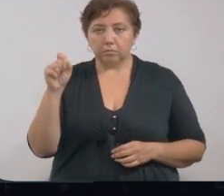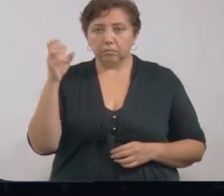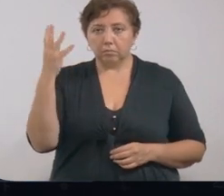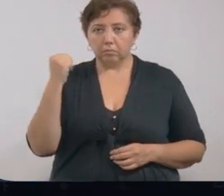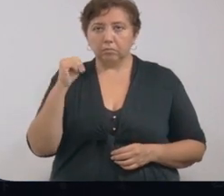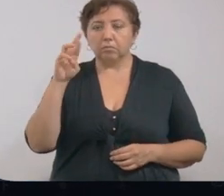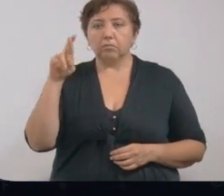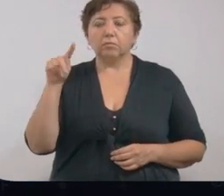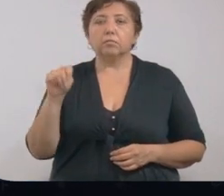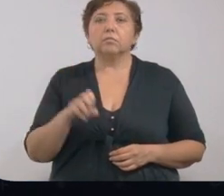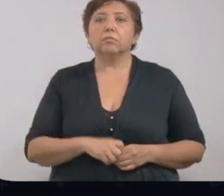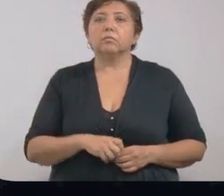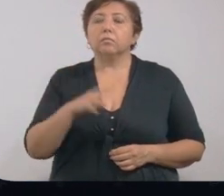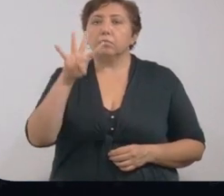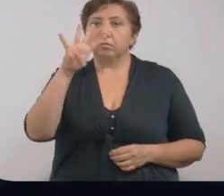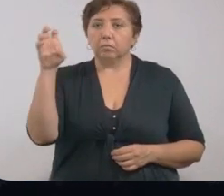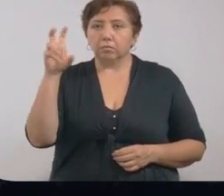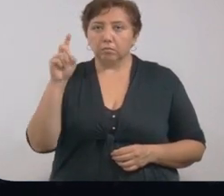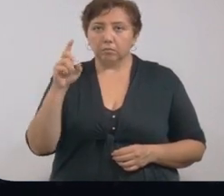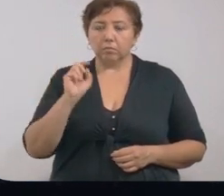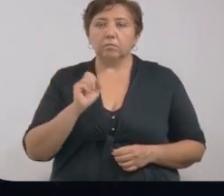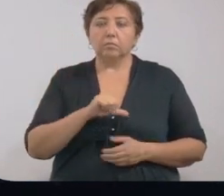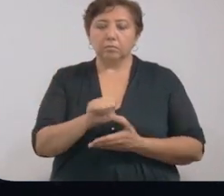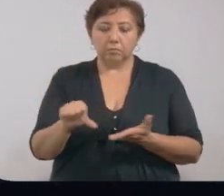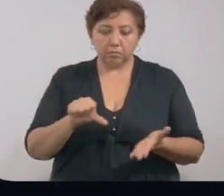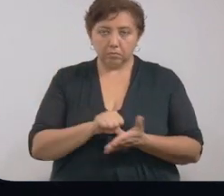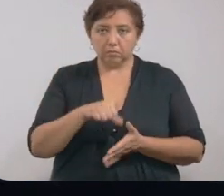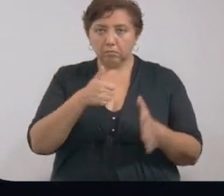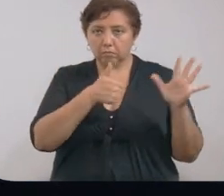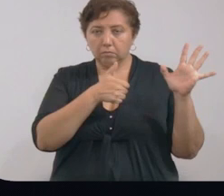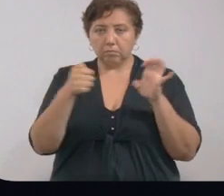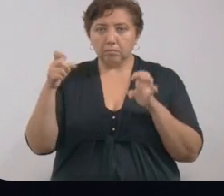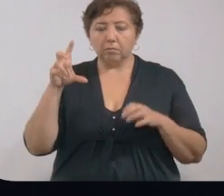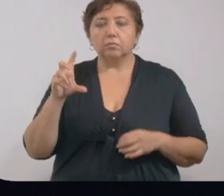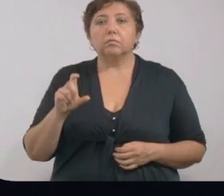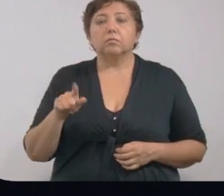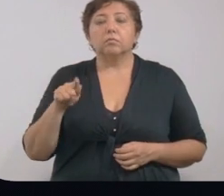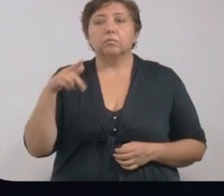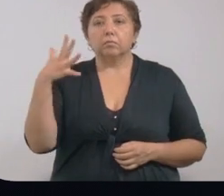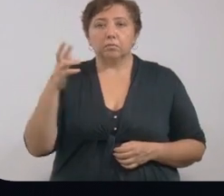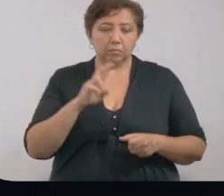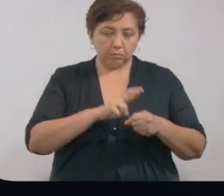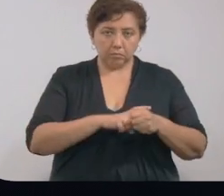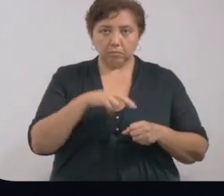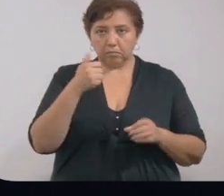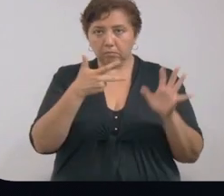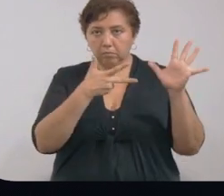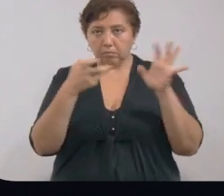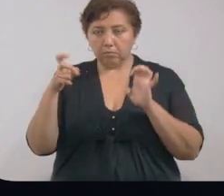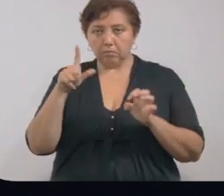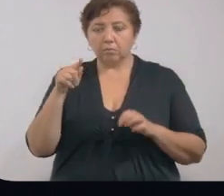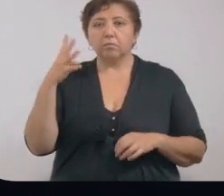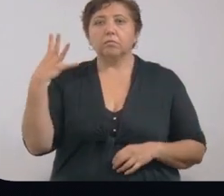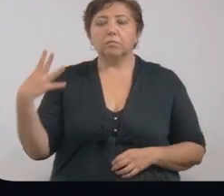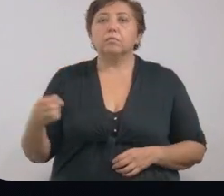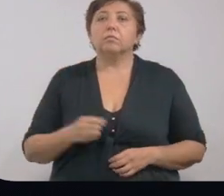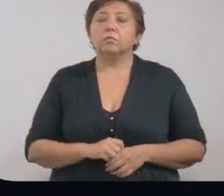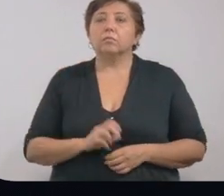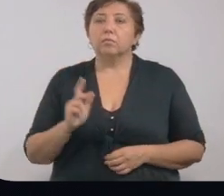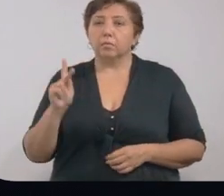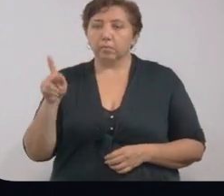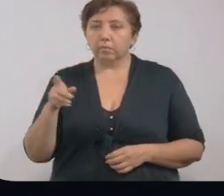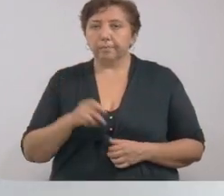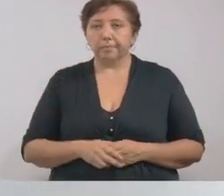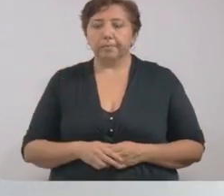en la zona oriente, 430 en la zona centro, 675 en la zona sur, 874 en la